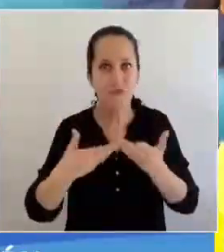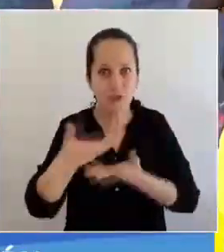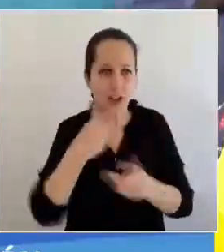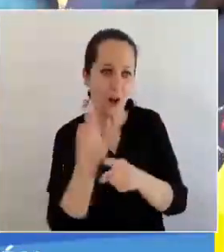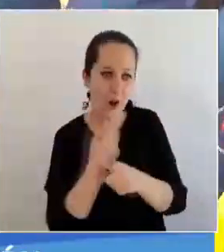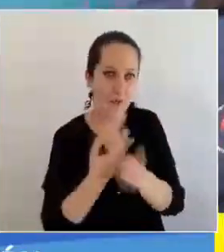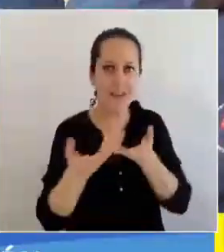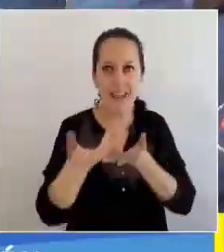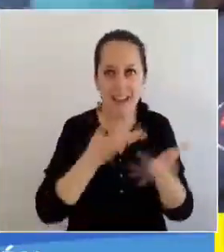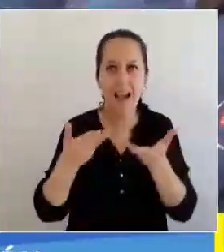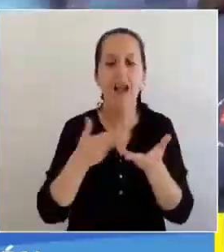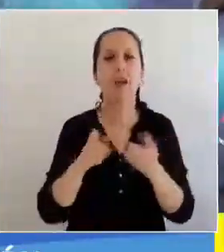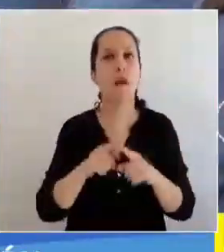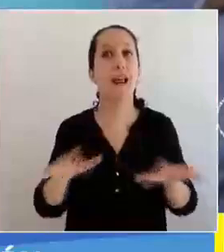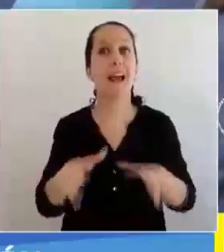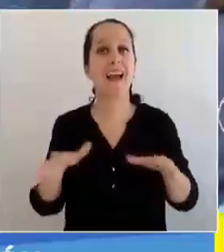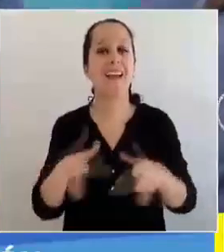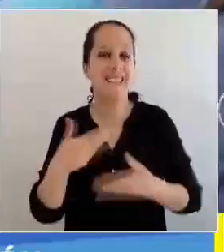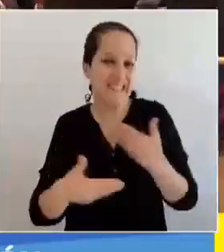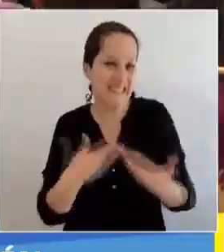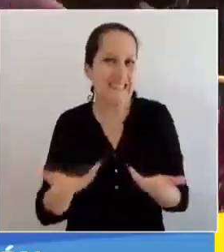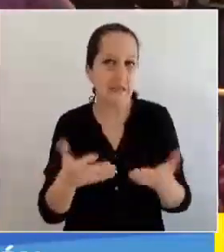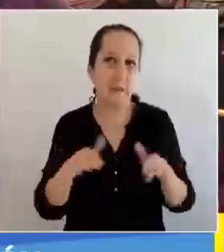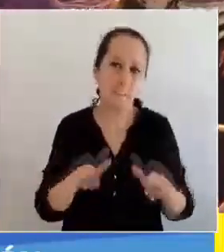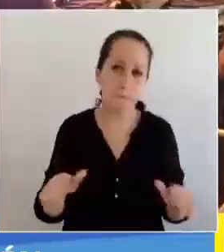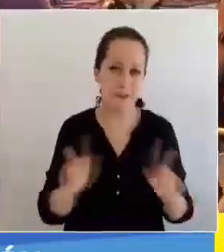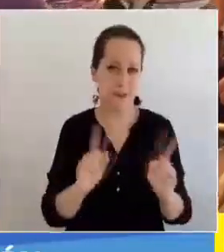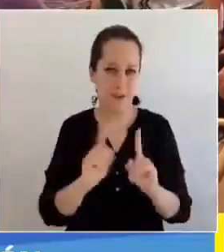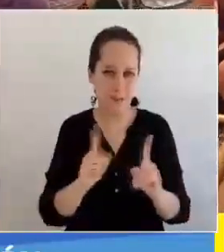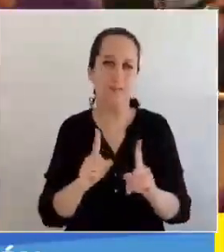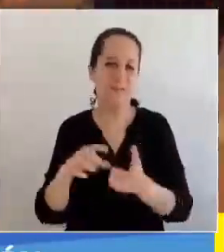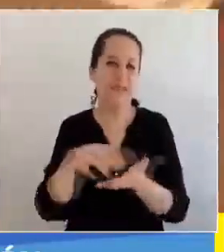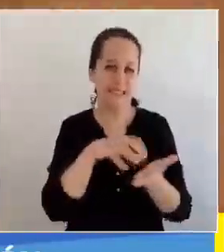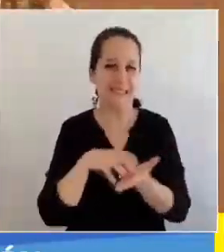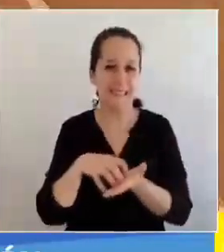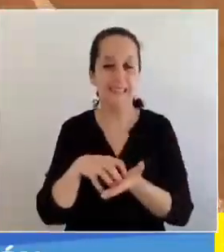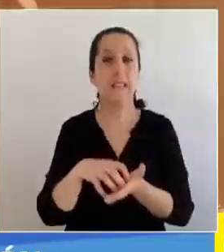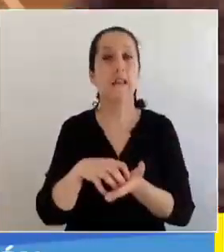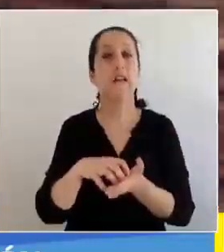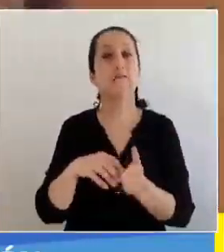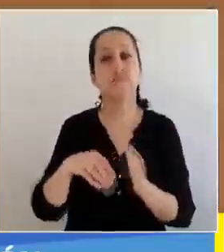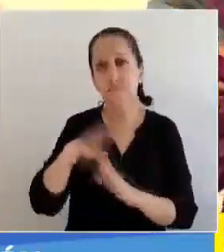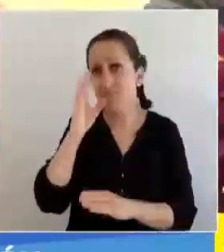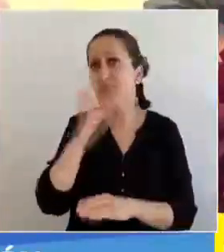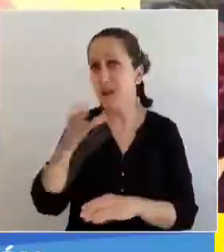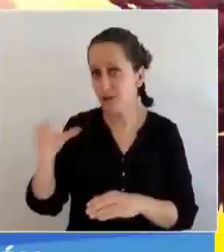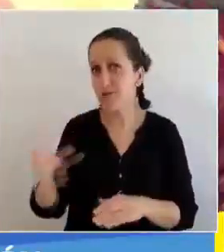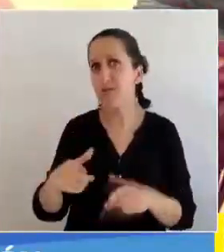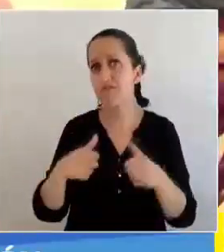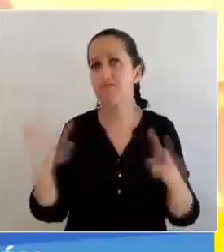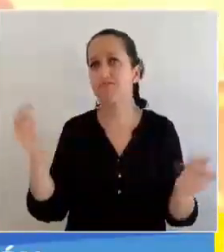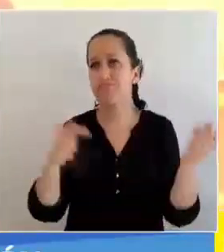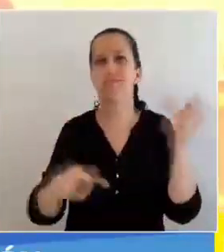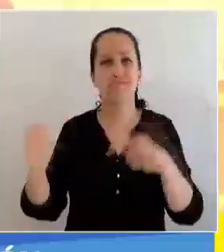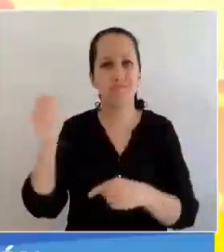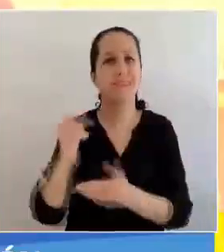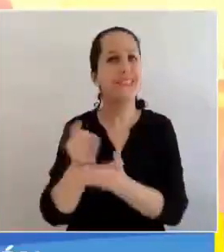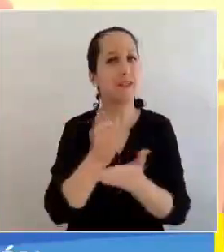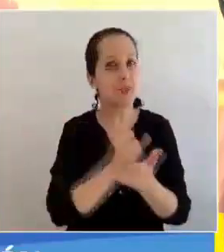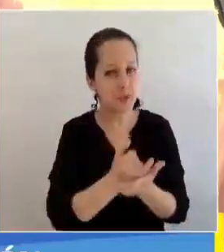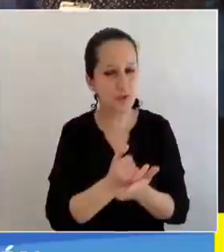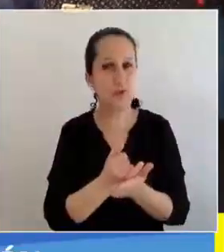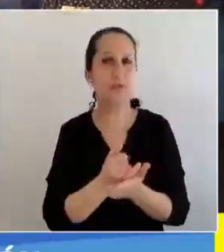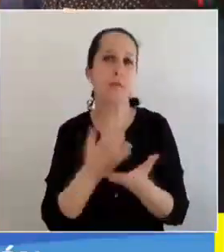de los adultos mayores de los centros diurnos de la zona y que en el presente edición sumó más participantes e instituciones